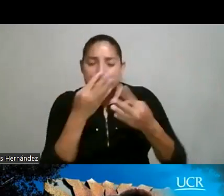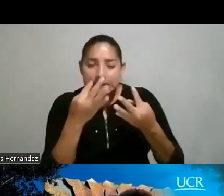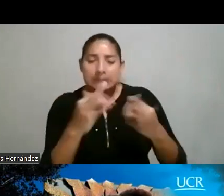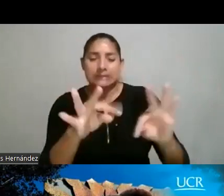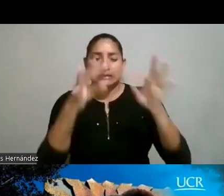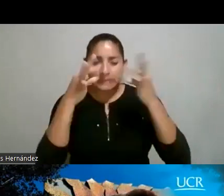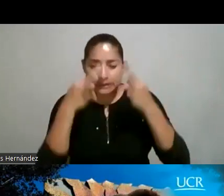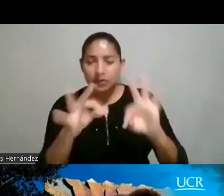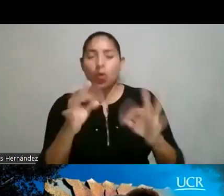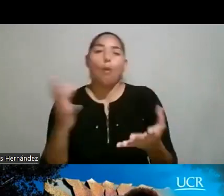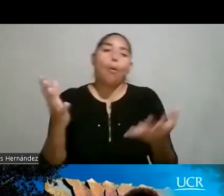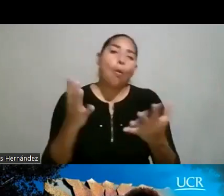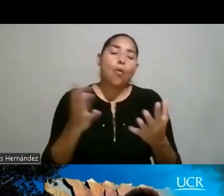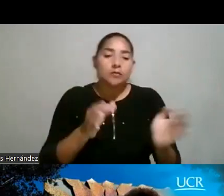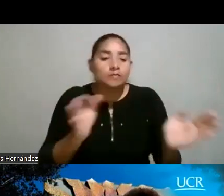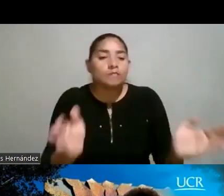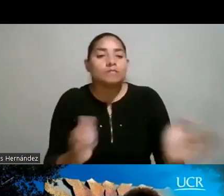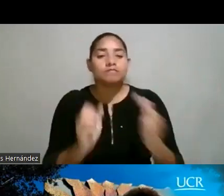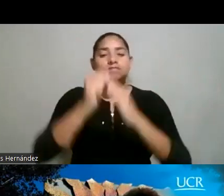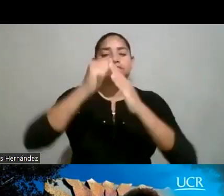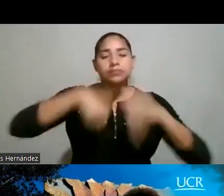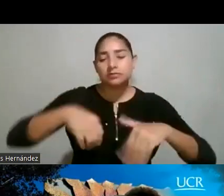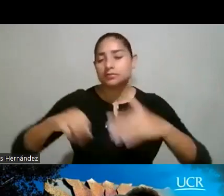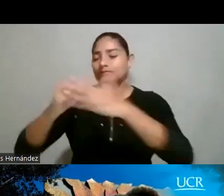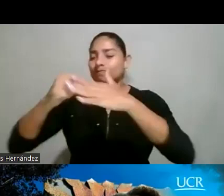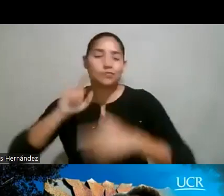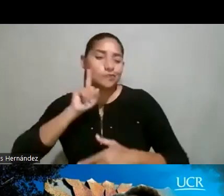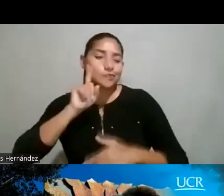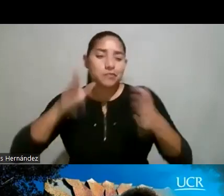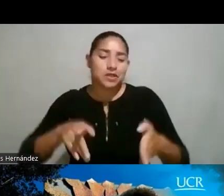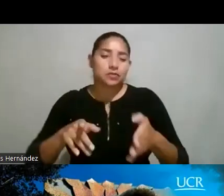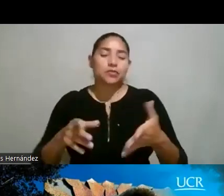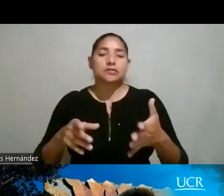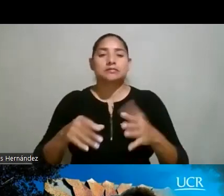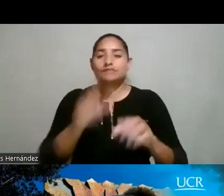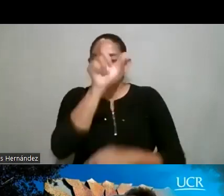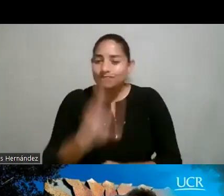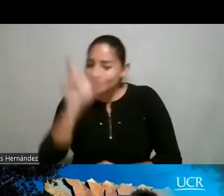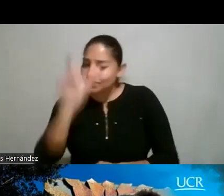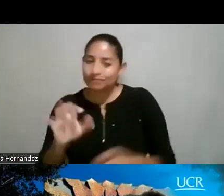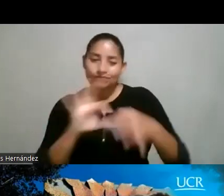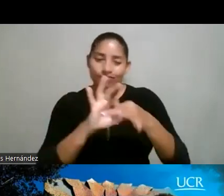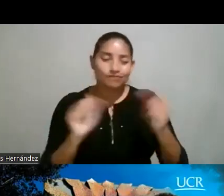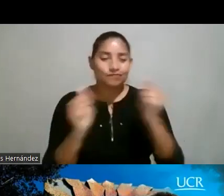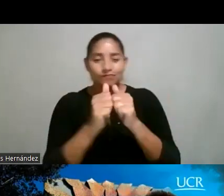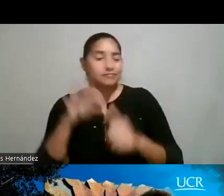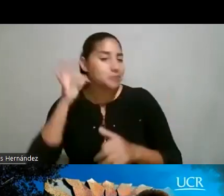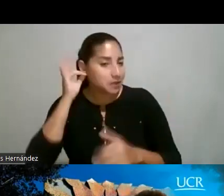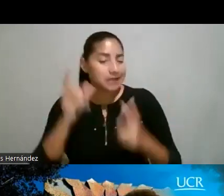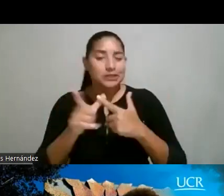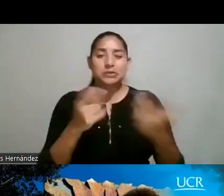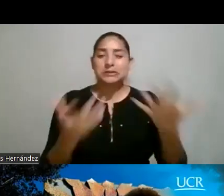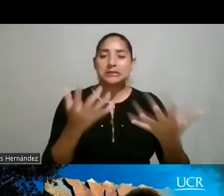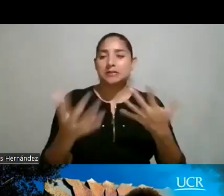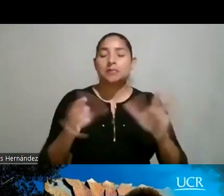y, o de, o de derribar, ¿verdad? Muchos mitos, muchos estereotipos. Y entonces acá se vio,